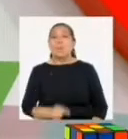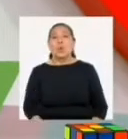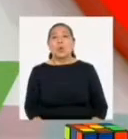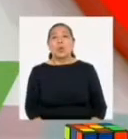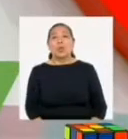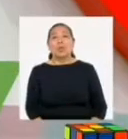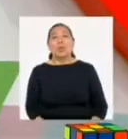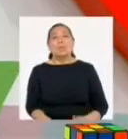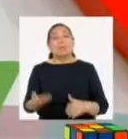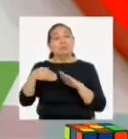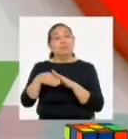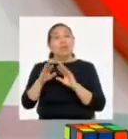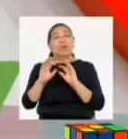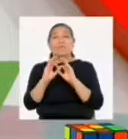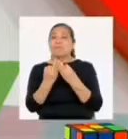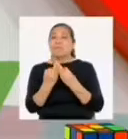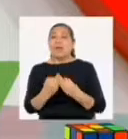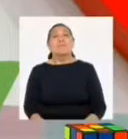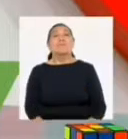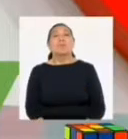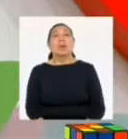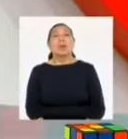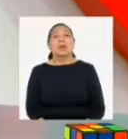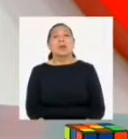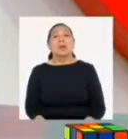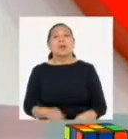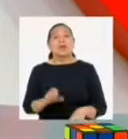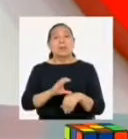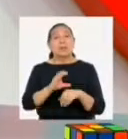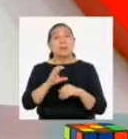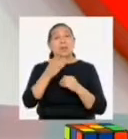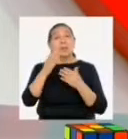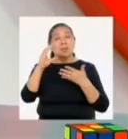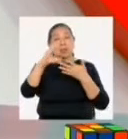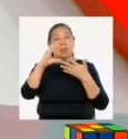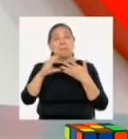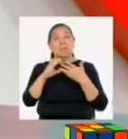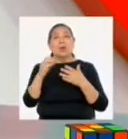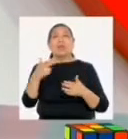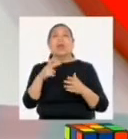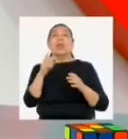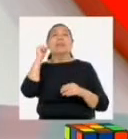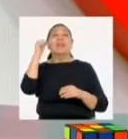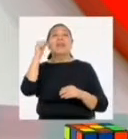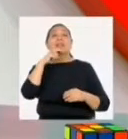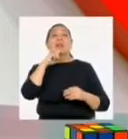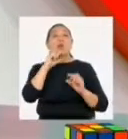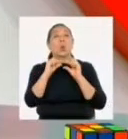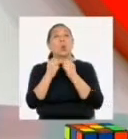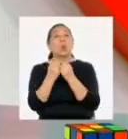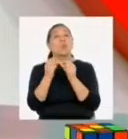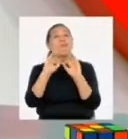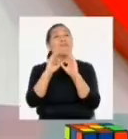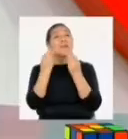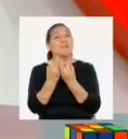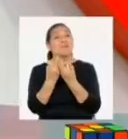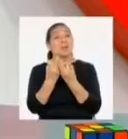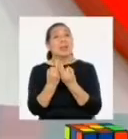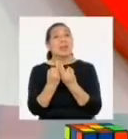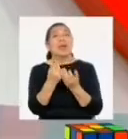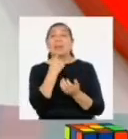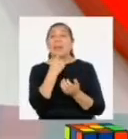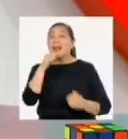Mujeres y los Integrantes del Grupo Familiar, en su capítulo 3, Derechos de las Mujeres y del Grupo Familiar,